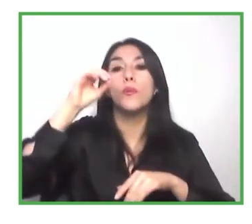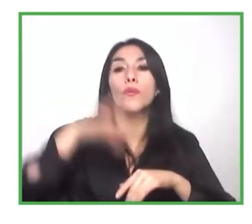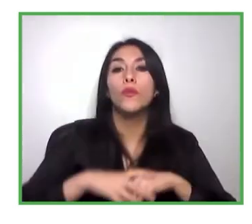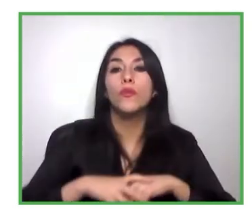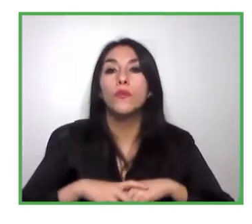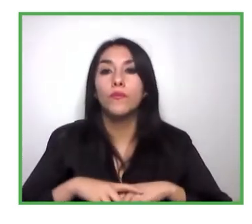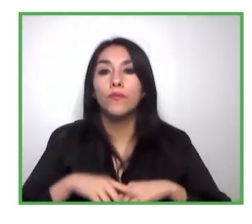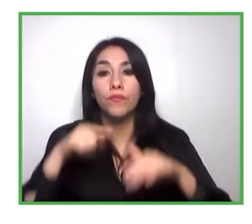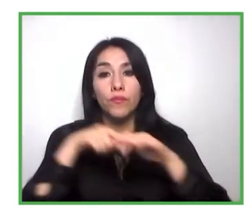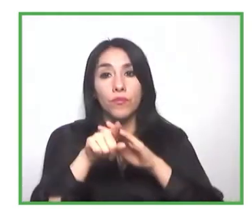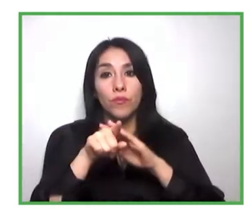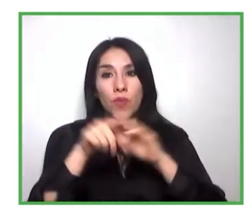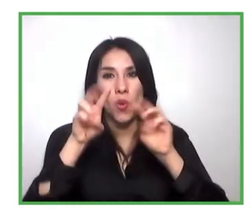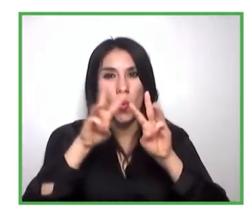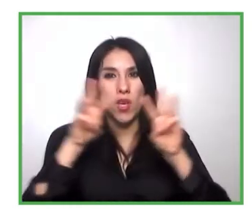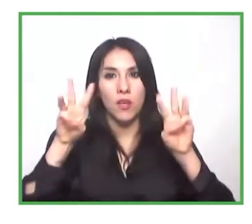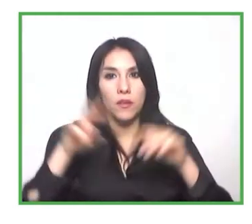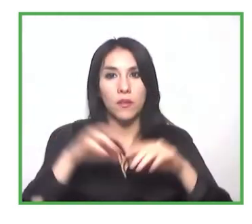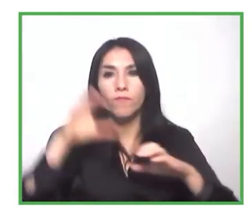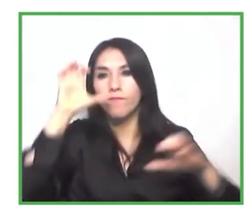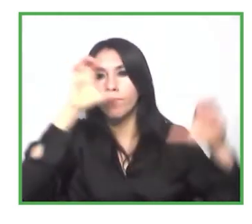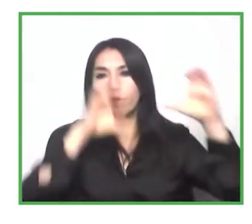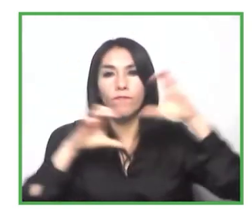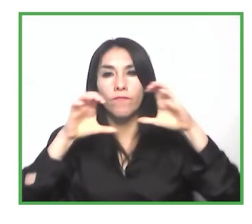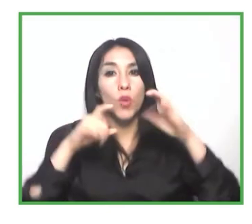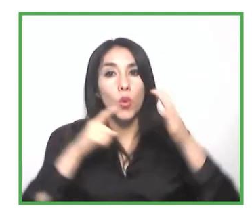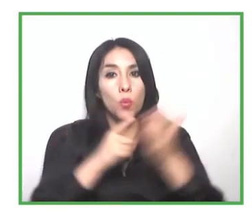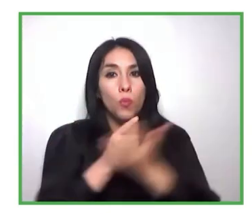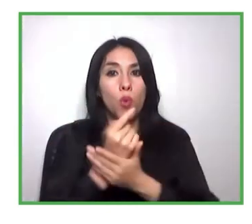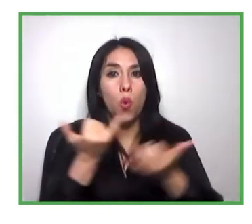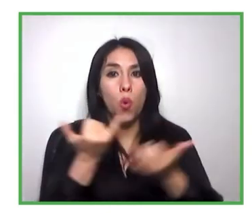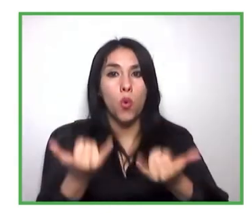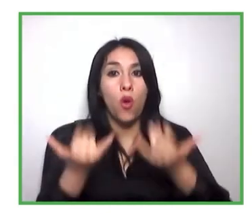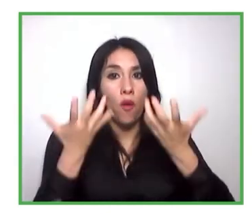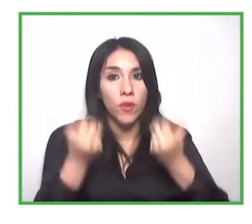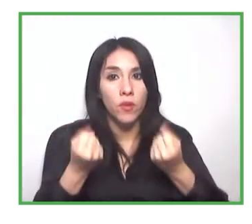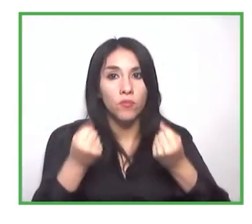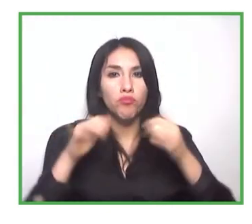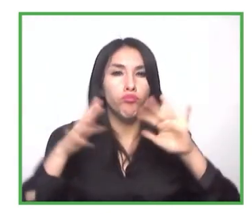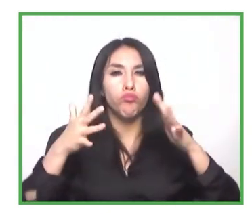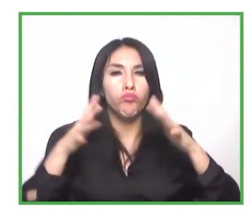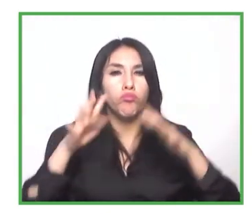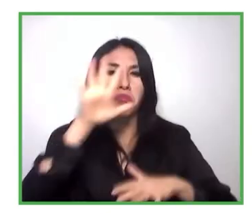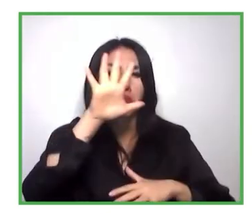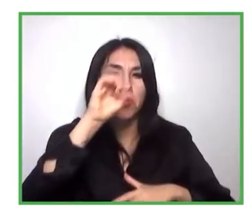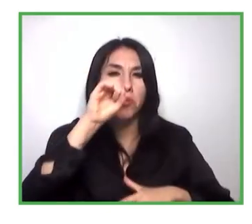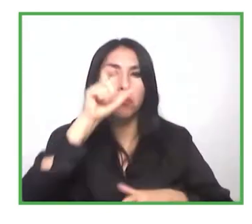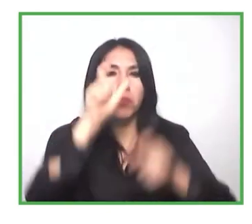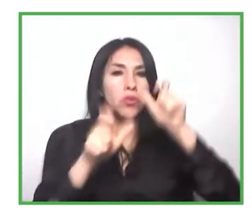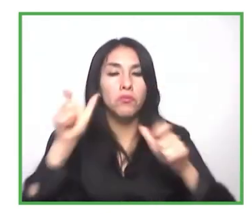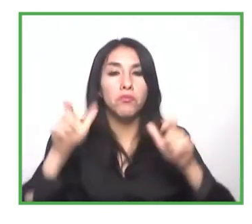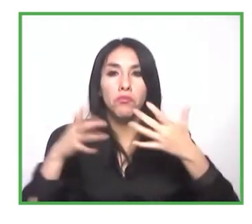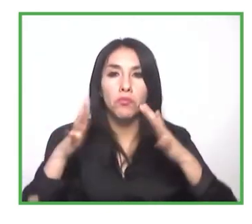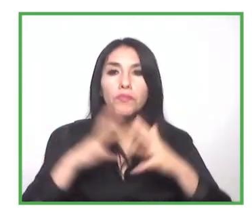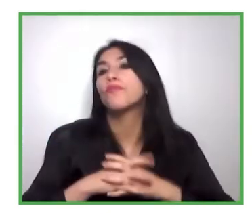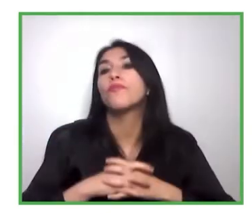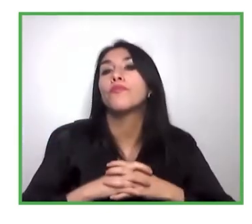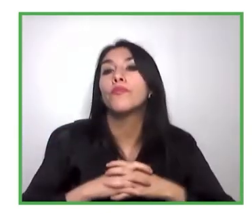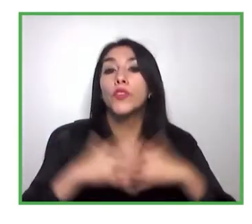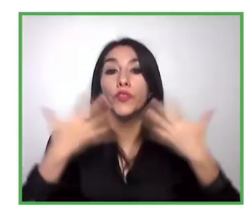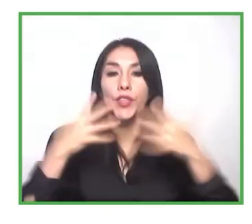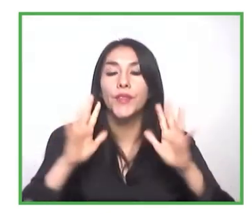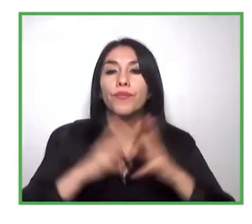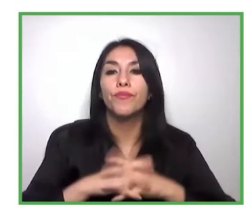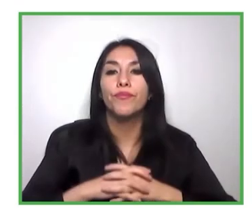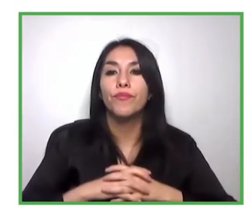ya tenemos a 500 personas con discapacidad cursando este programa, e invitamos a todas las personas